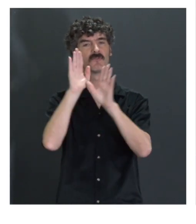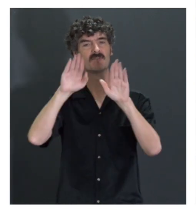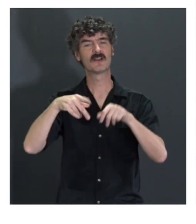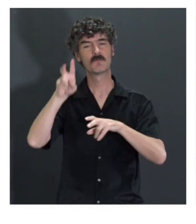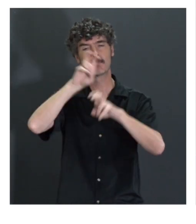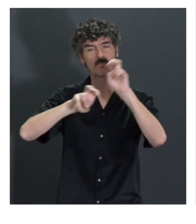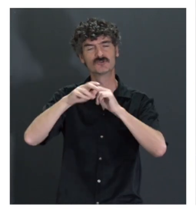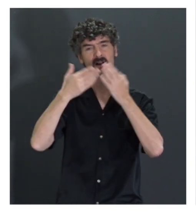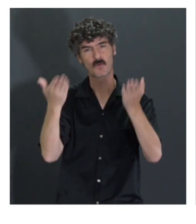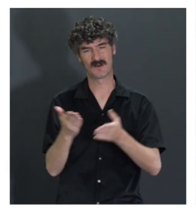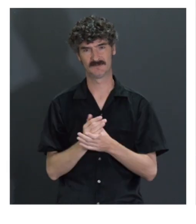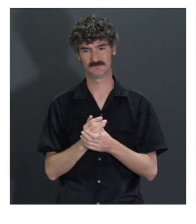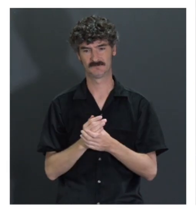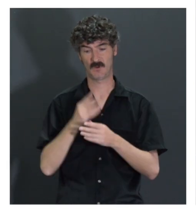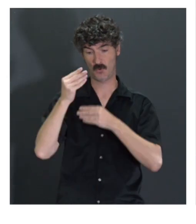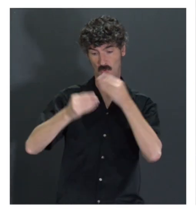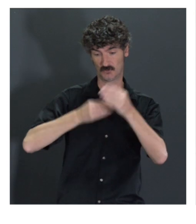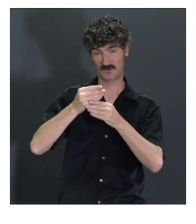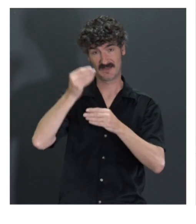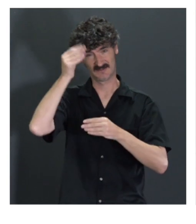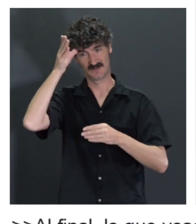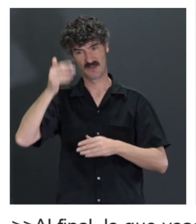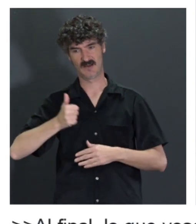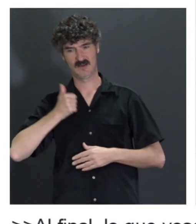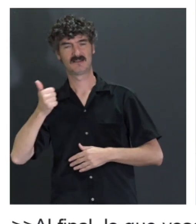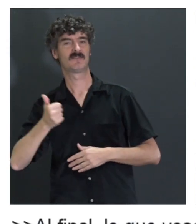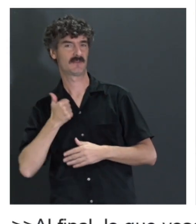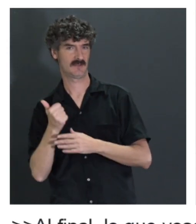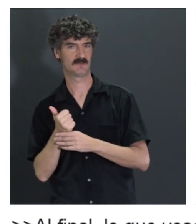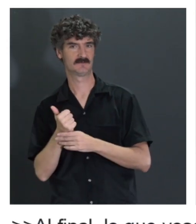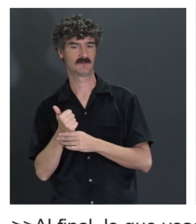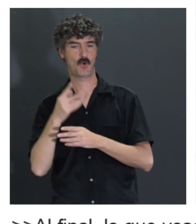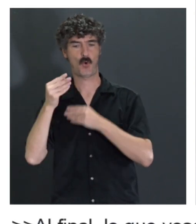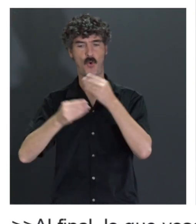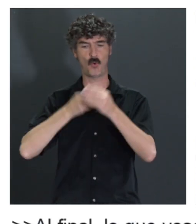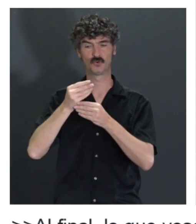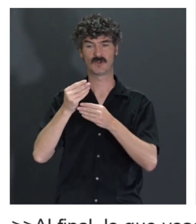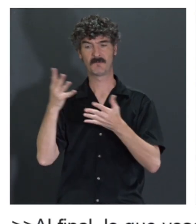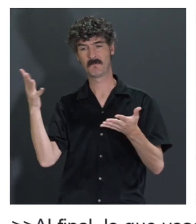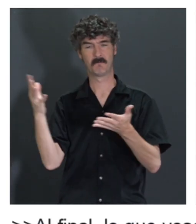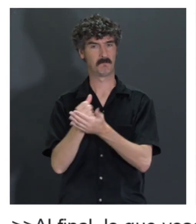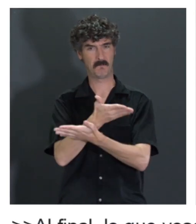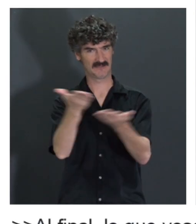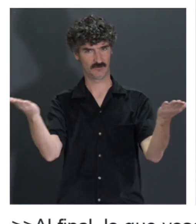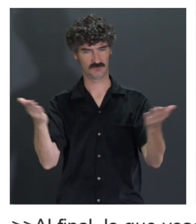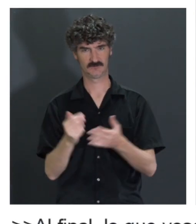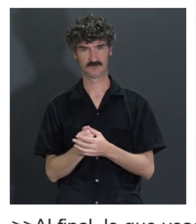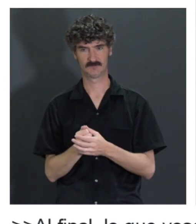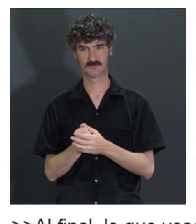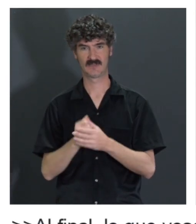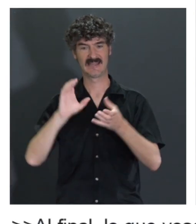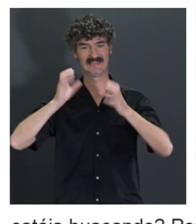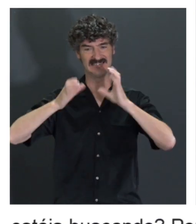estáis buscando? Porque hasta ahora, por ejemplo, la utilización de la inteligencia artificial como que era de uso para todo el mundo. sea, el chat, el GTP,